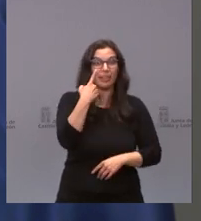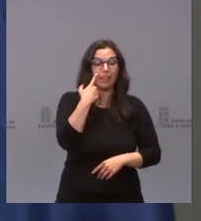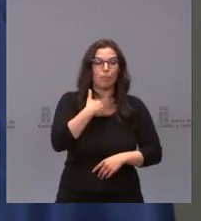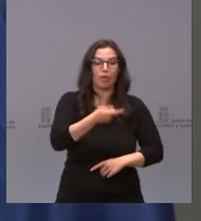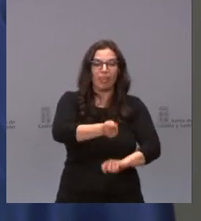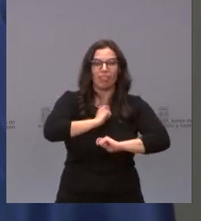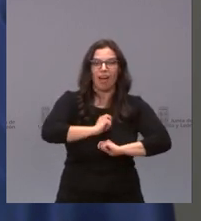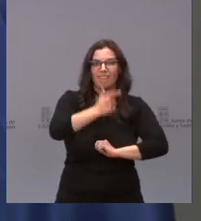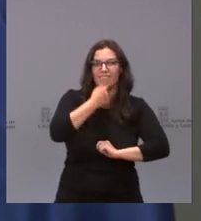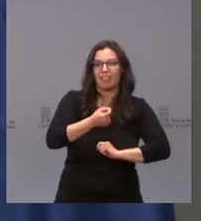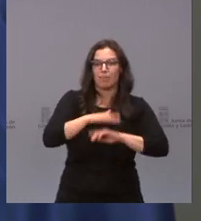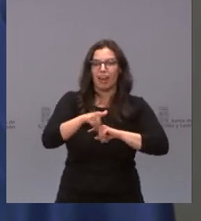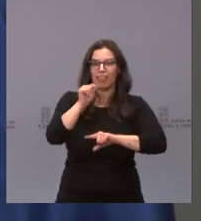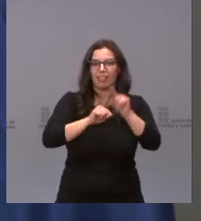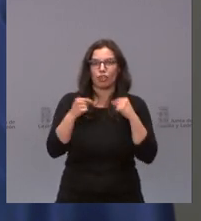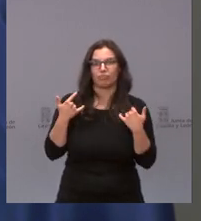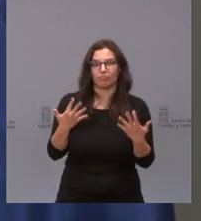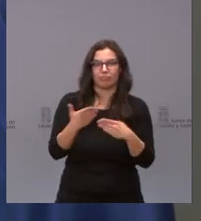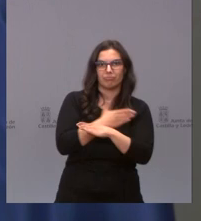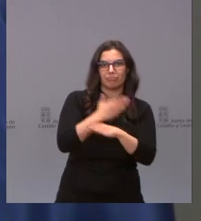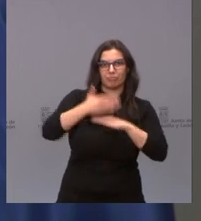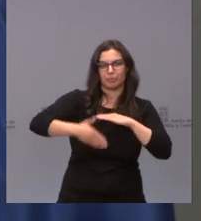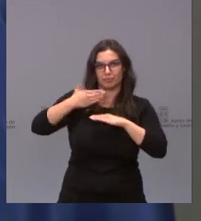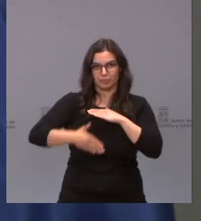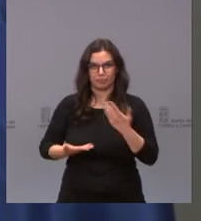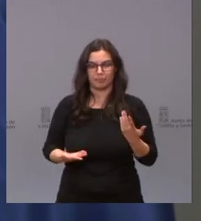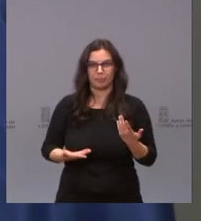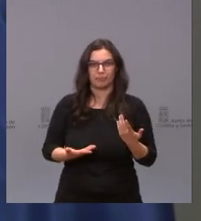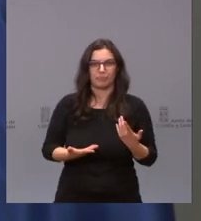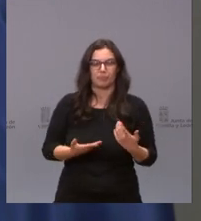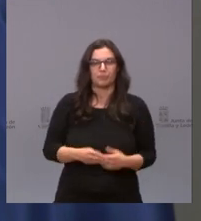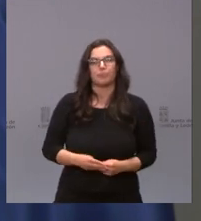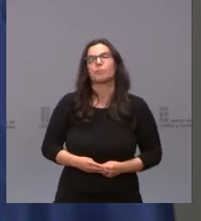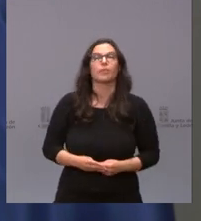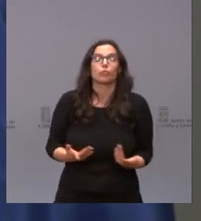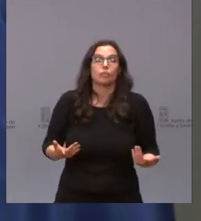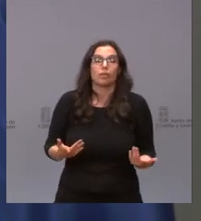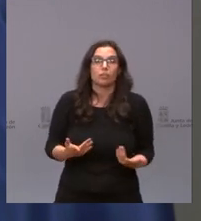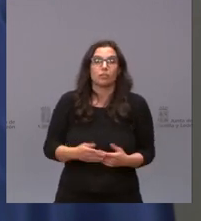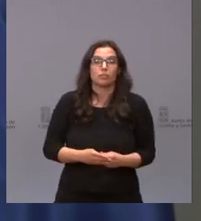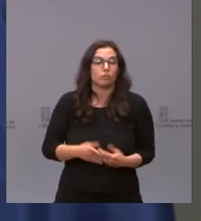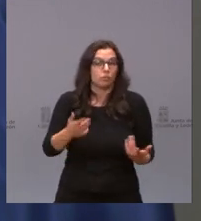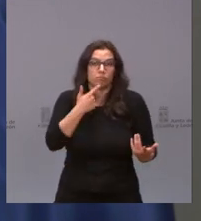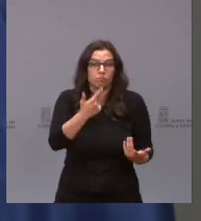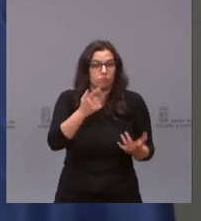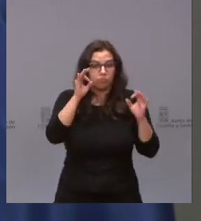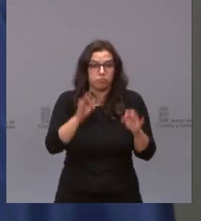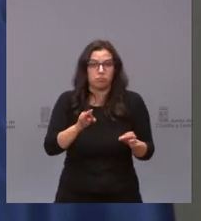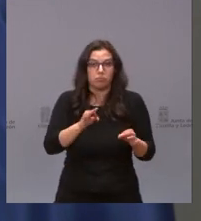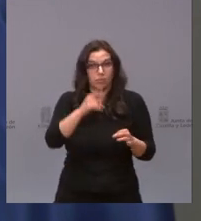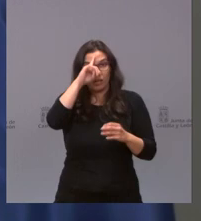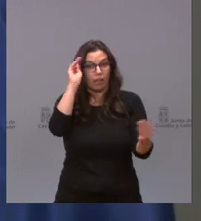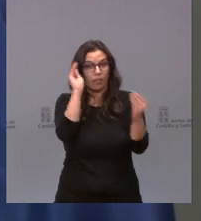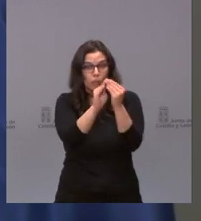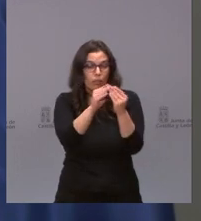pueden permitir tomar decisiones restrictivas con alteración así que yo no puedo decirle otra cosa que estoy bastante de